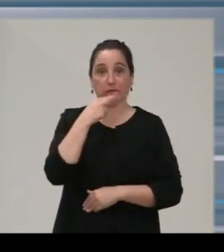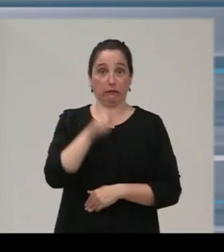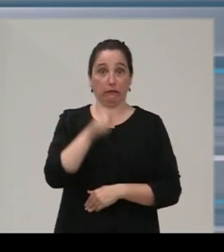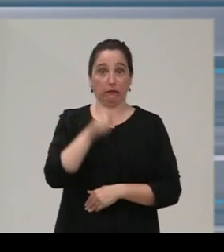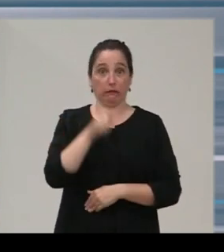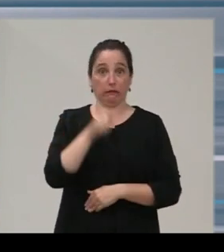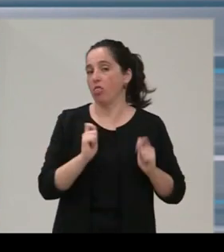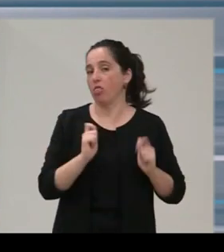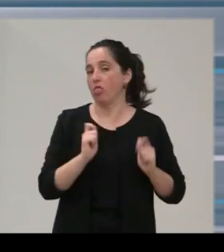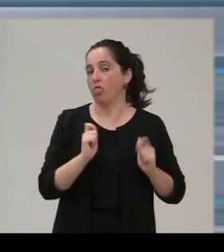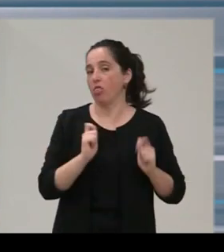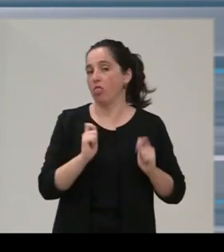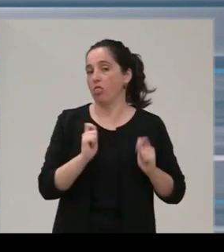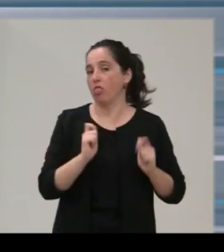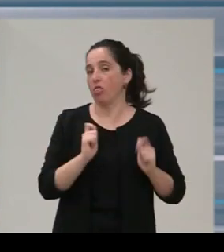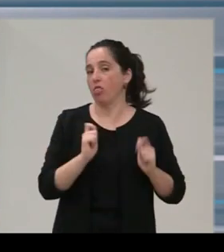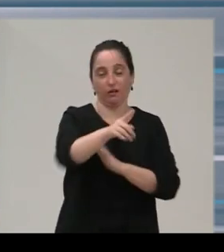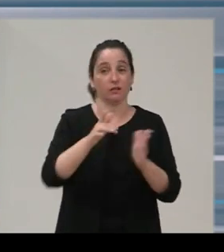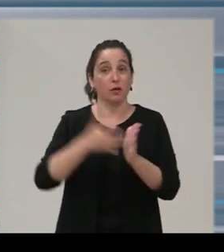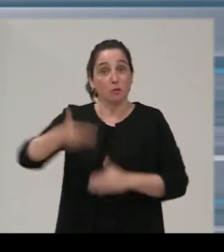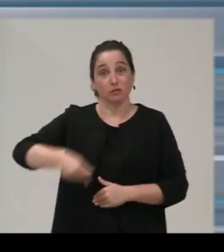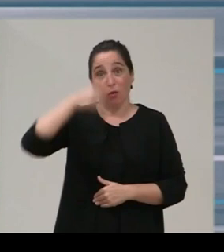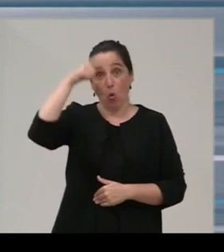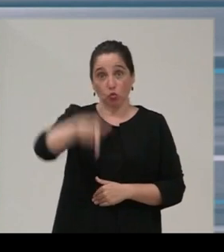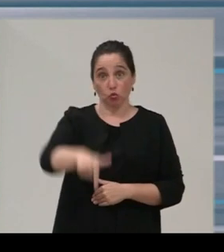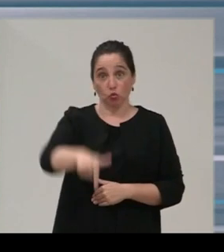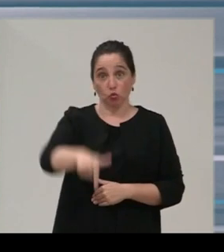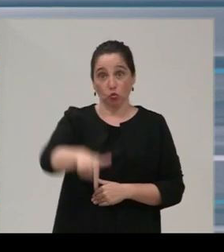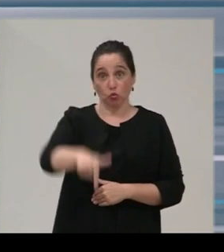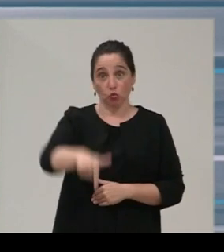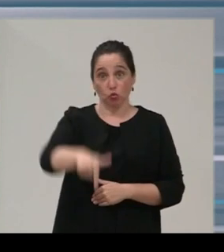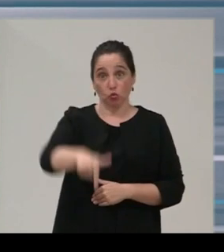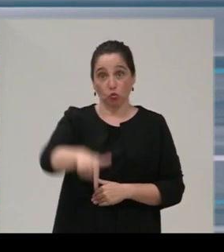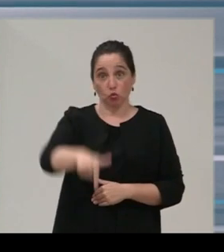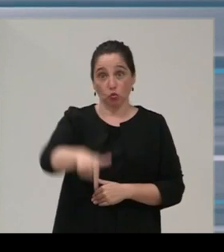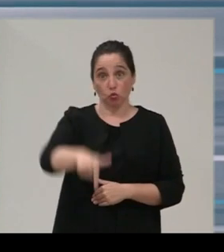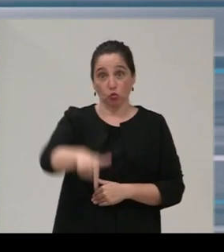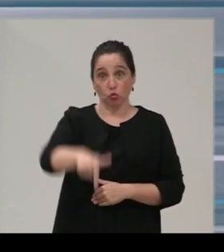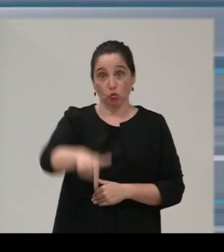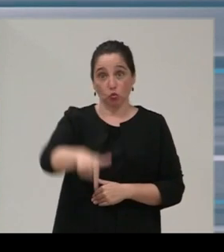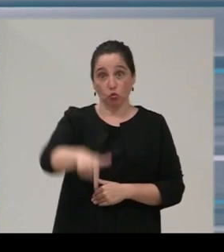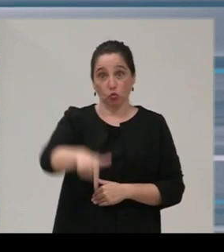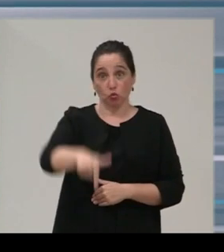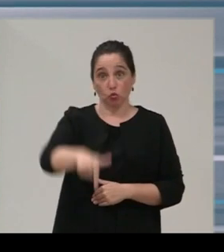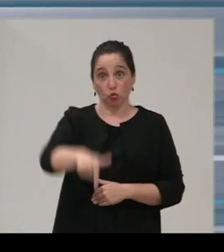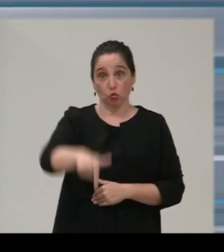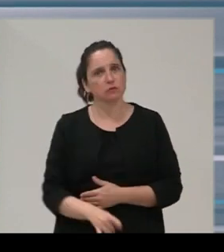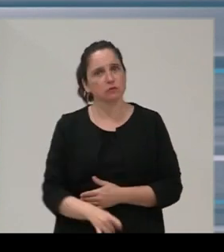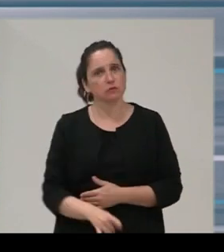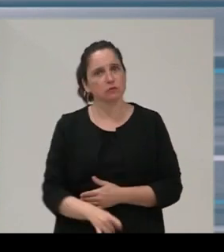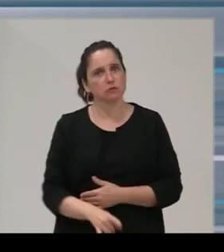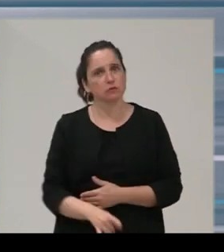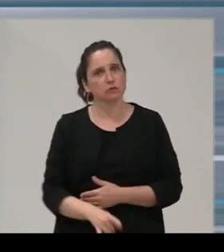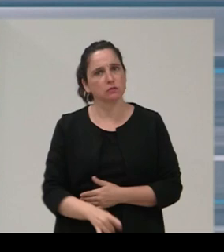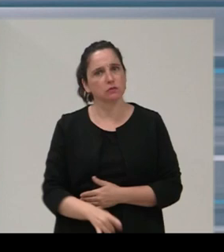luego, una importantísima palanca cultural no solo para Santander, sino también para toda Cantabria. Y, desde luego,